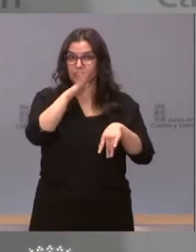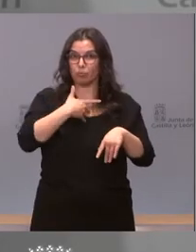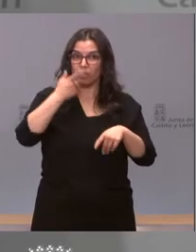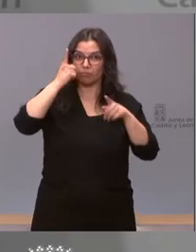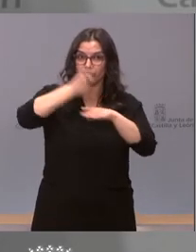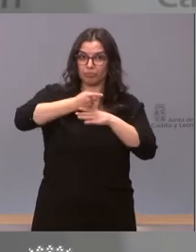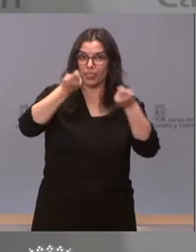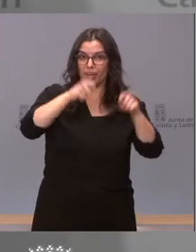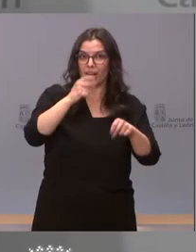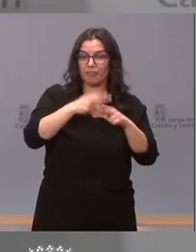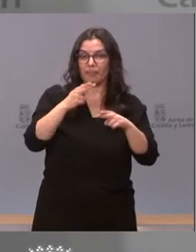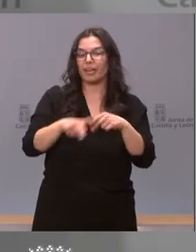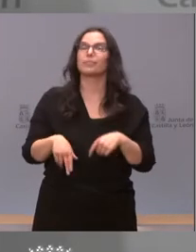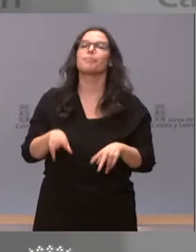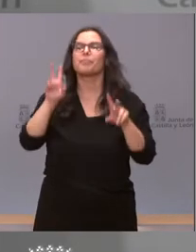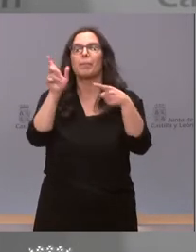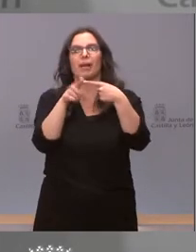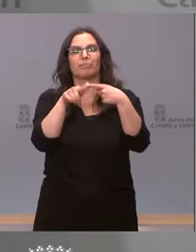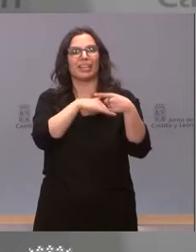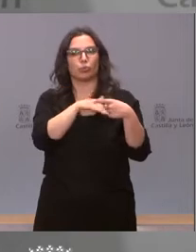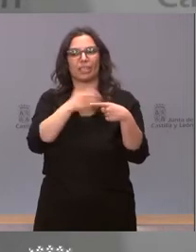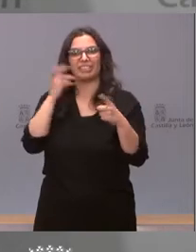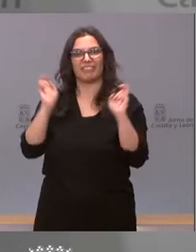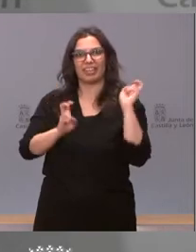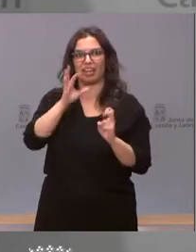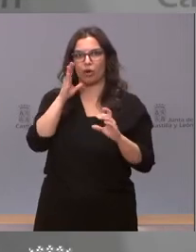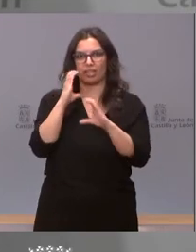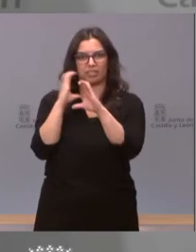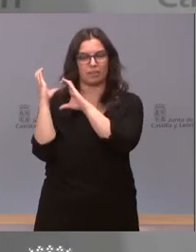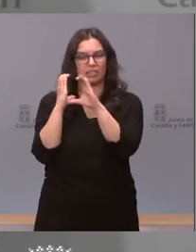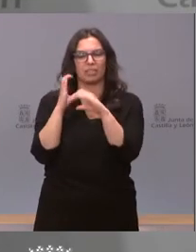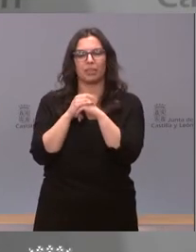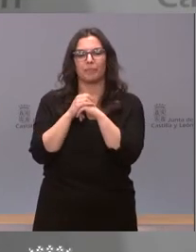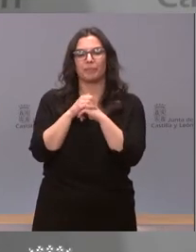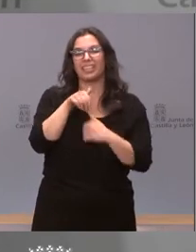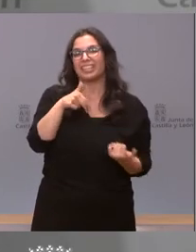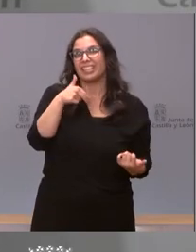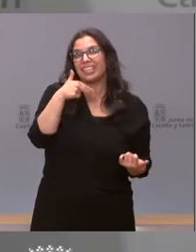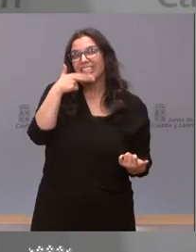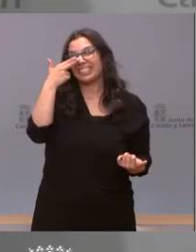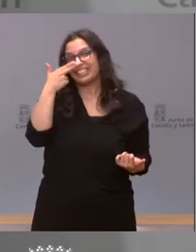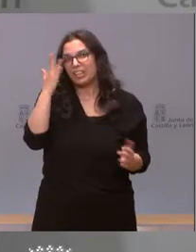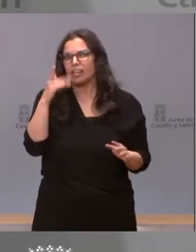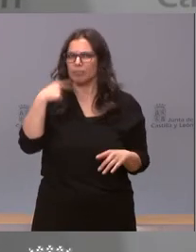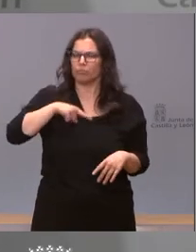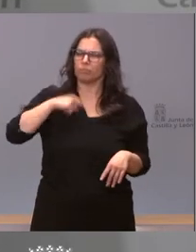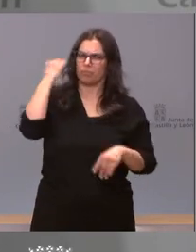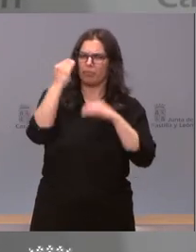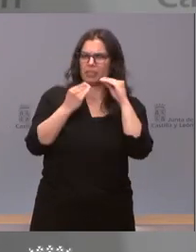Sobre el testeo de los estudiantes. En este caso solo sería de interés, y hoy nos lo hemos planteado,